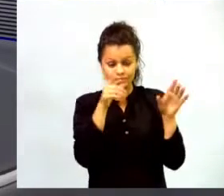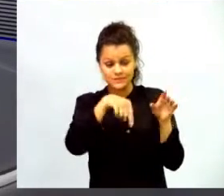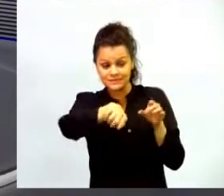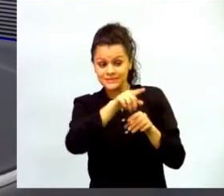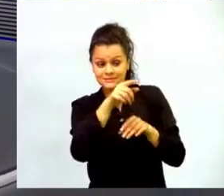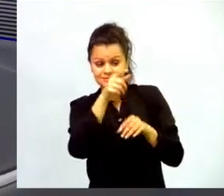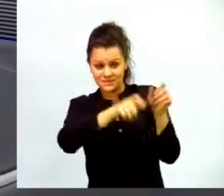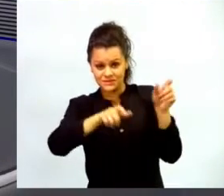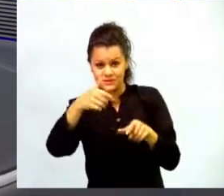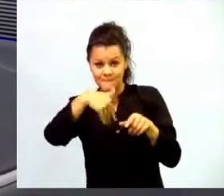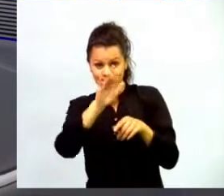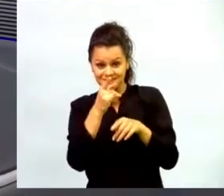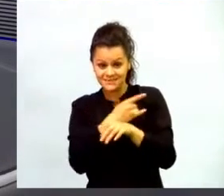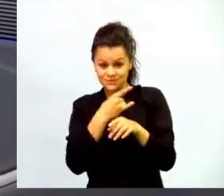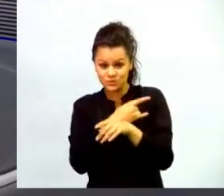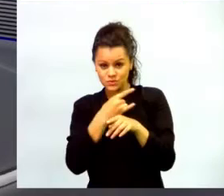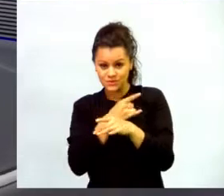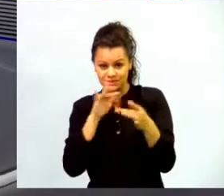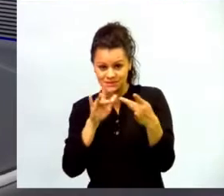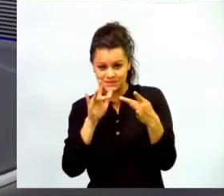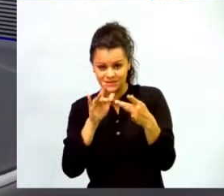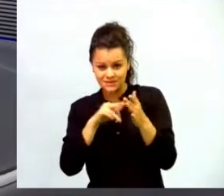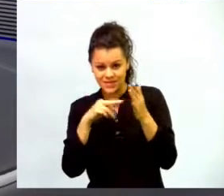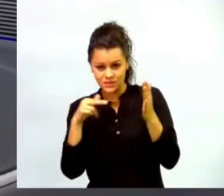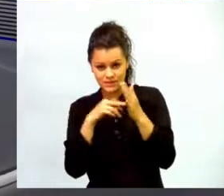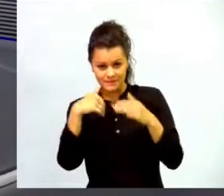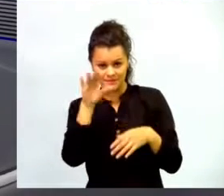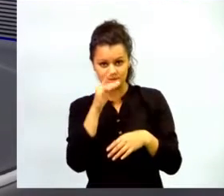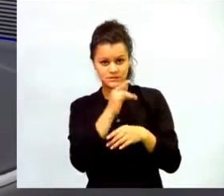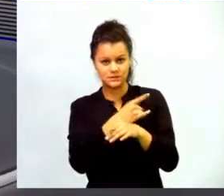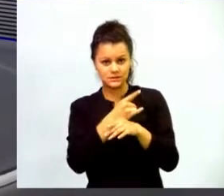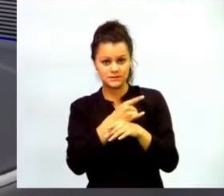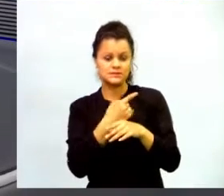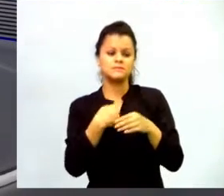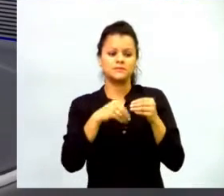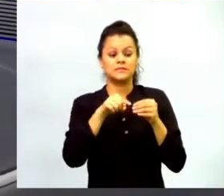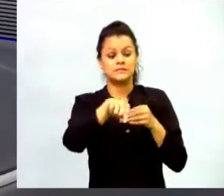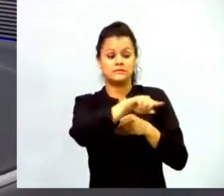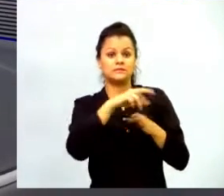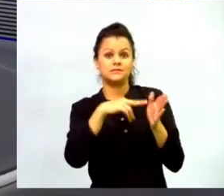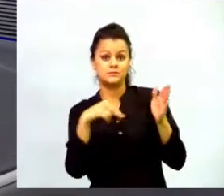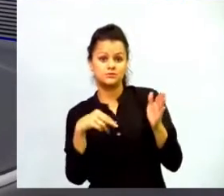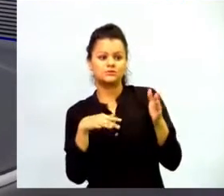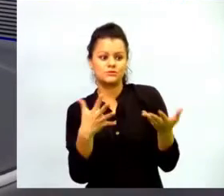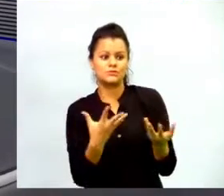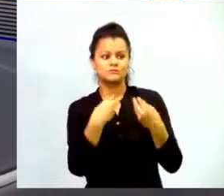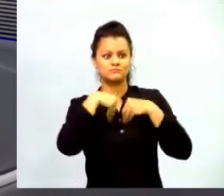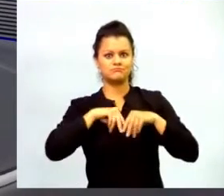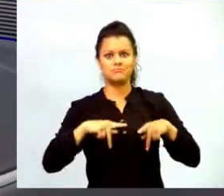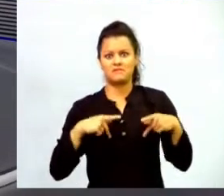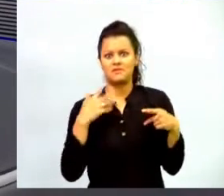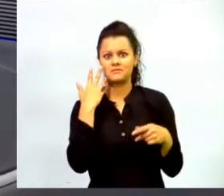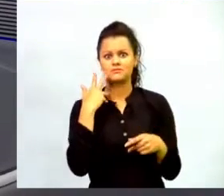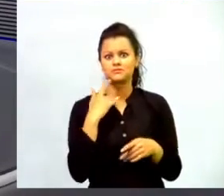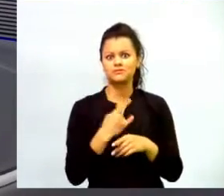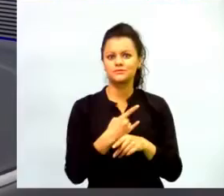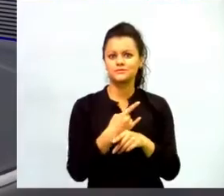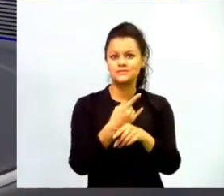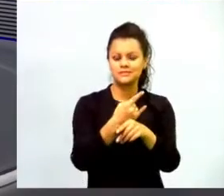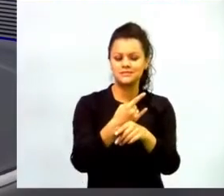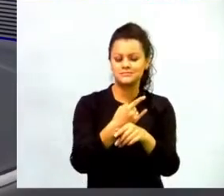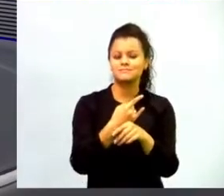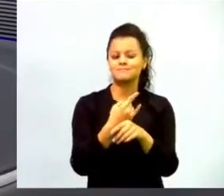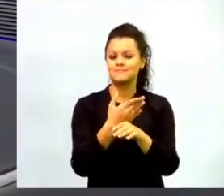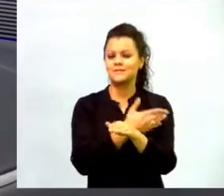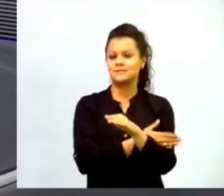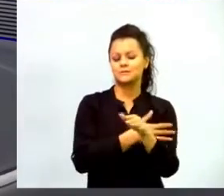el uso de las tecnologías y la incorporación de esas tecnologías a su vida cotidiana en ese sentido por supuesto